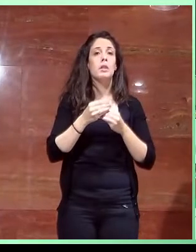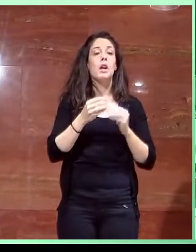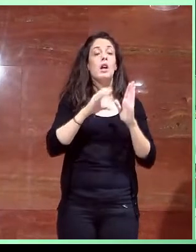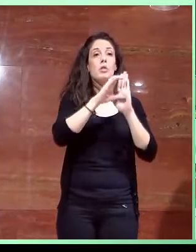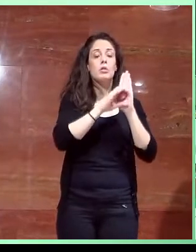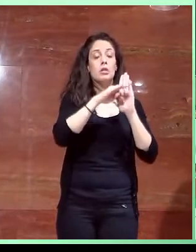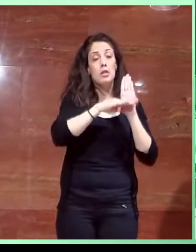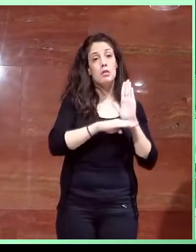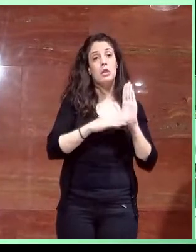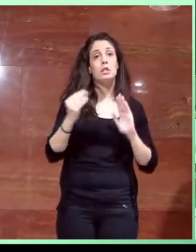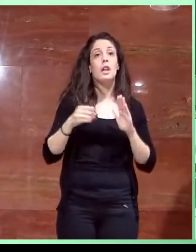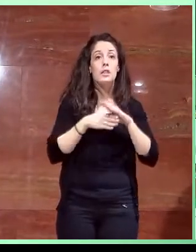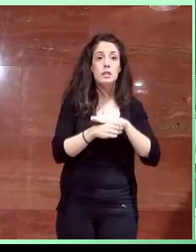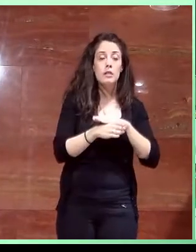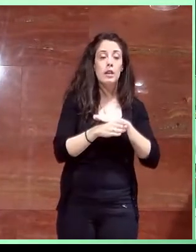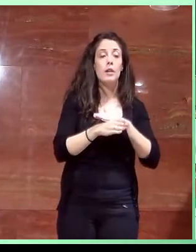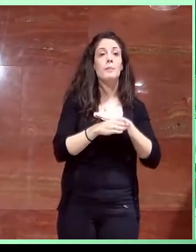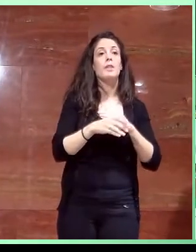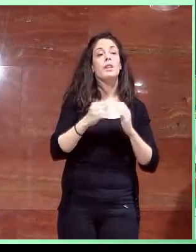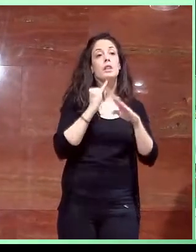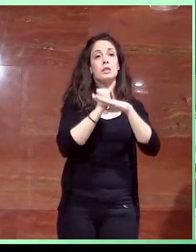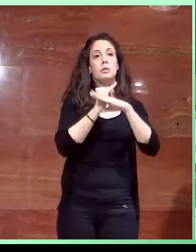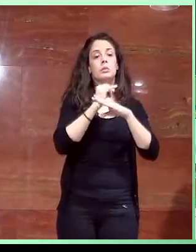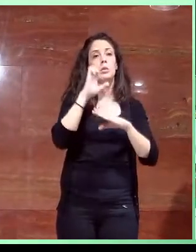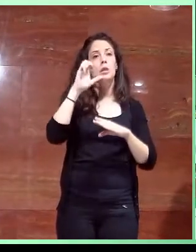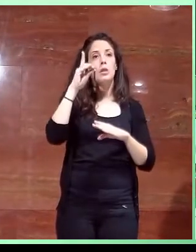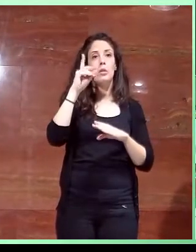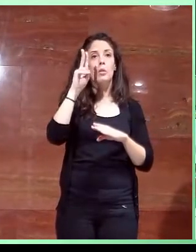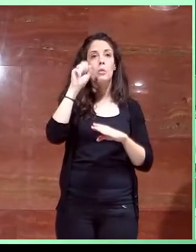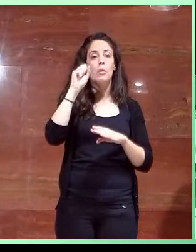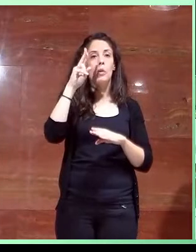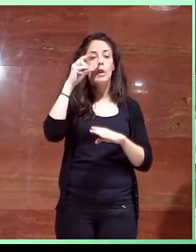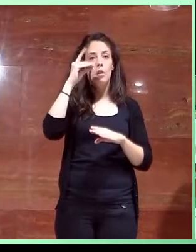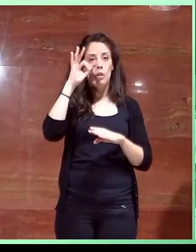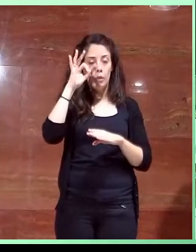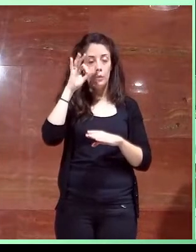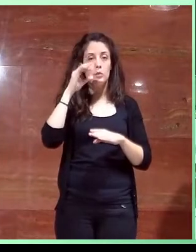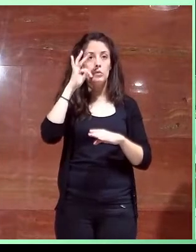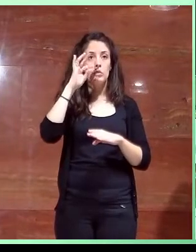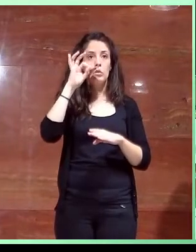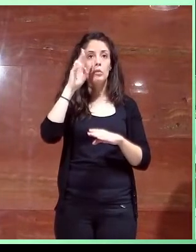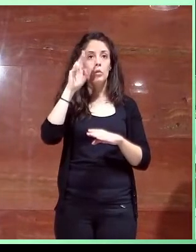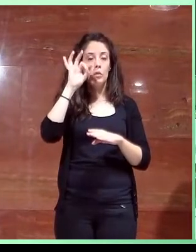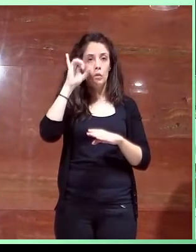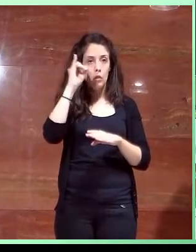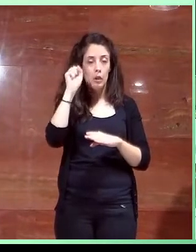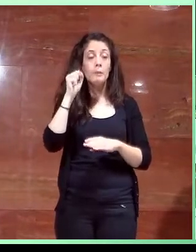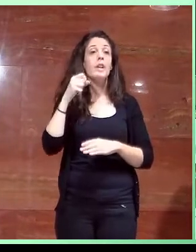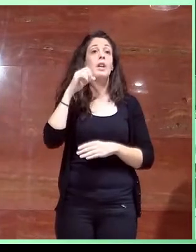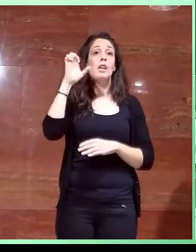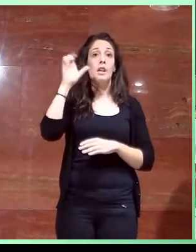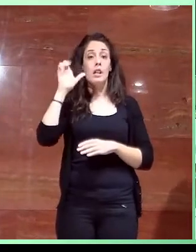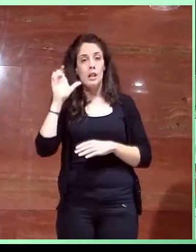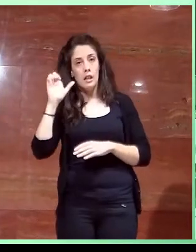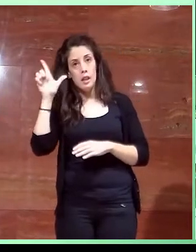accesibilidad al Instituto Eduardo Torroja. Bueno, tanto Juan Queipo como Elena Frías son miembros del